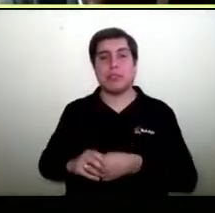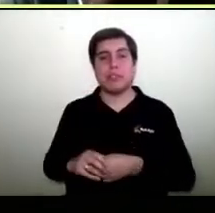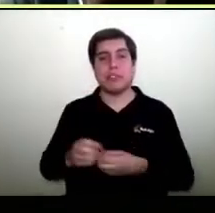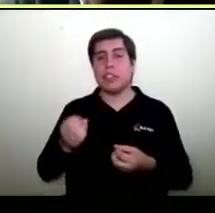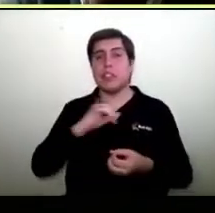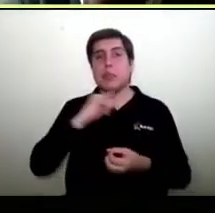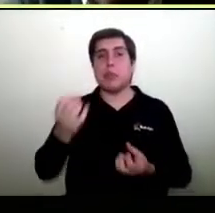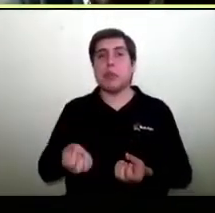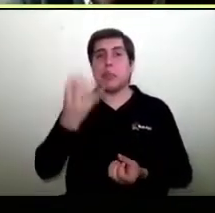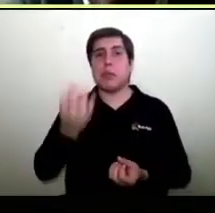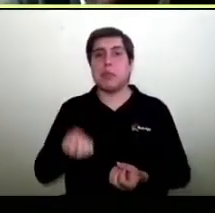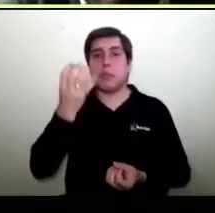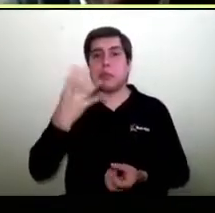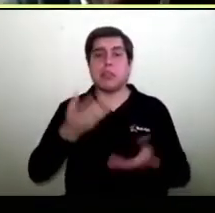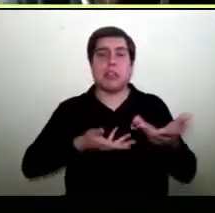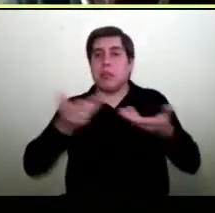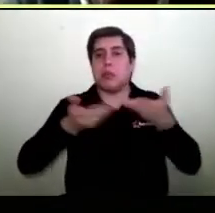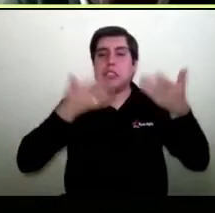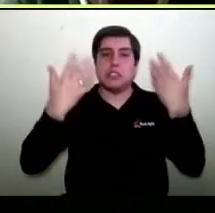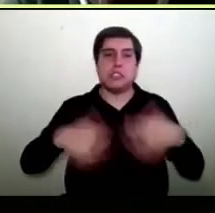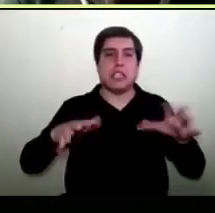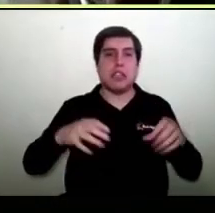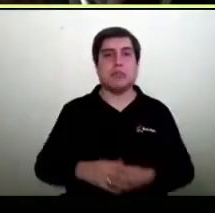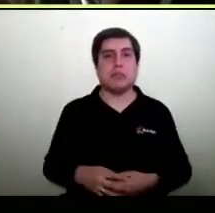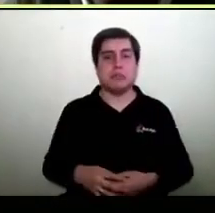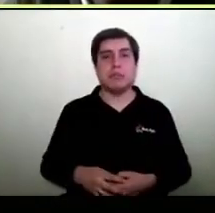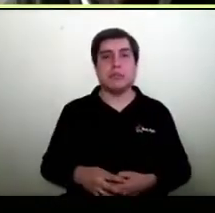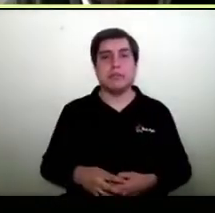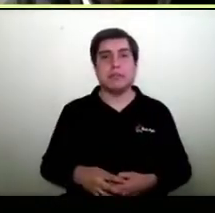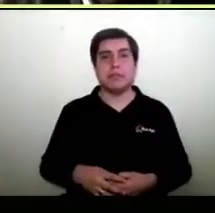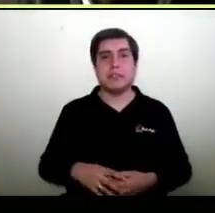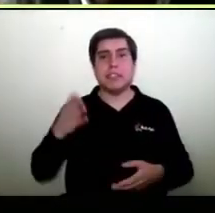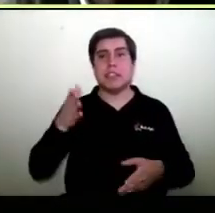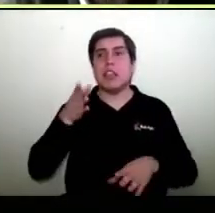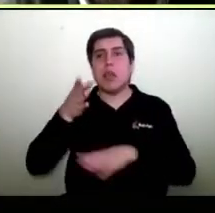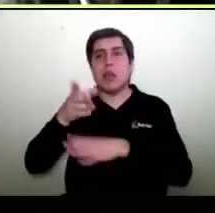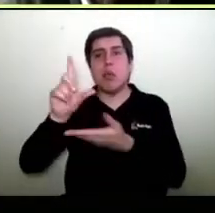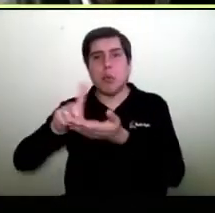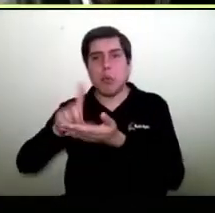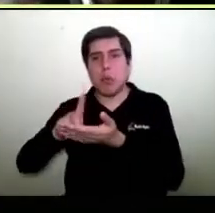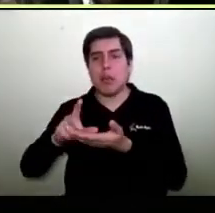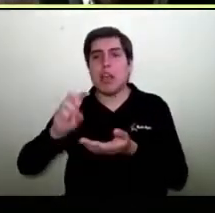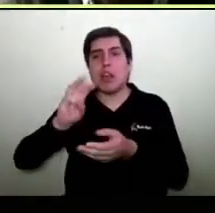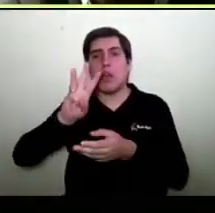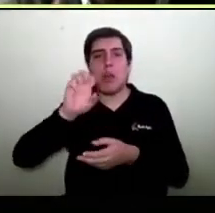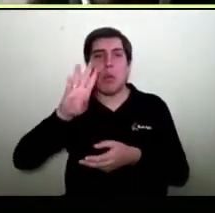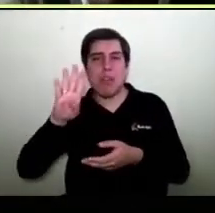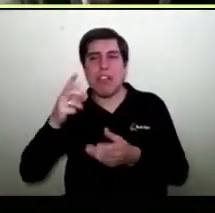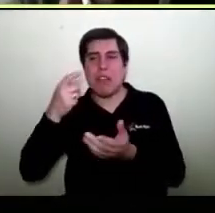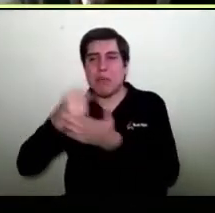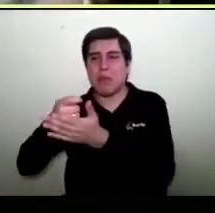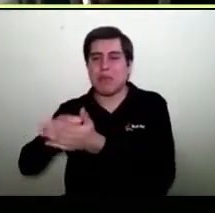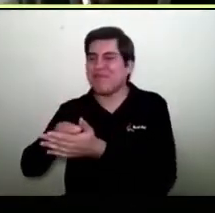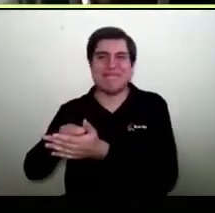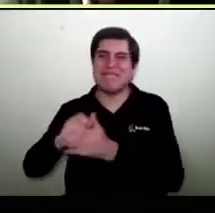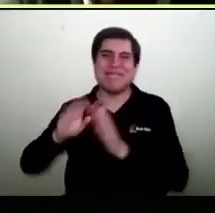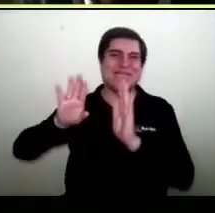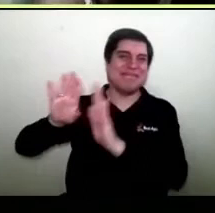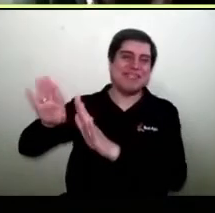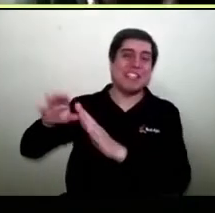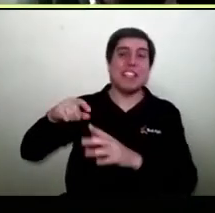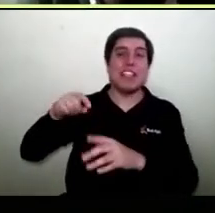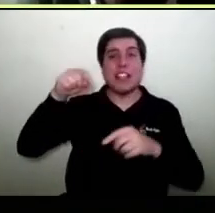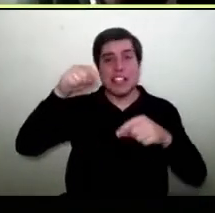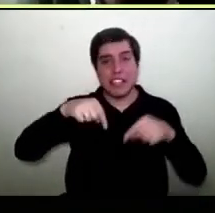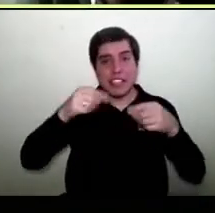productos y ya está ahí en línea, ya está ahí, no tenés que ir a una agencia de publicidad, contratar un sitio web, eso es una pase 2, este